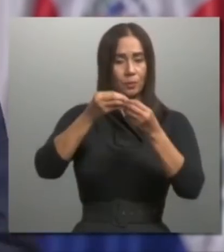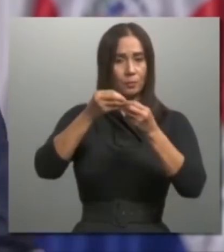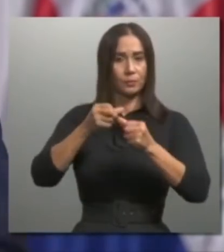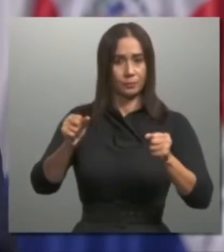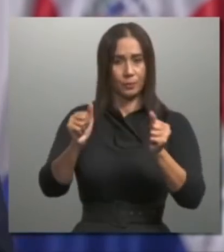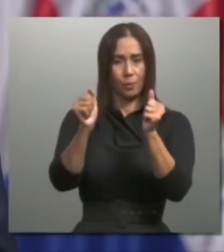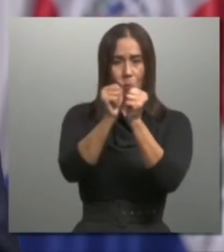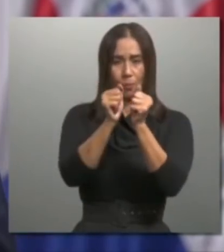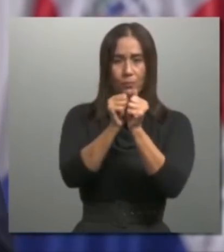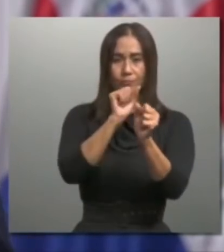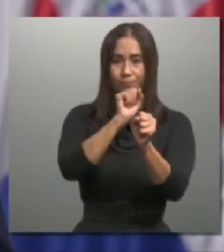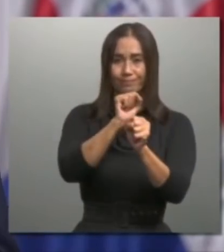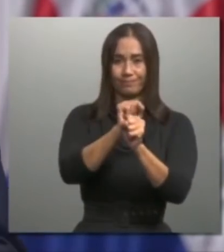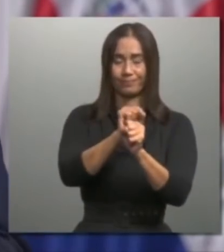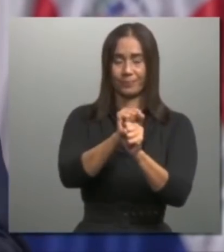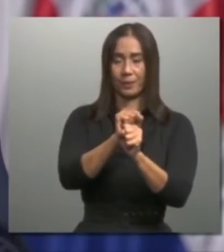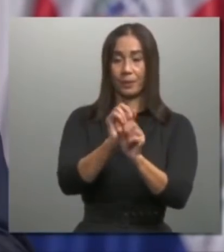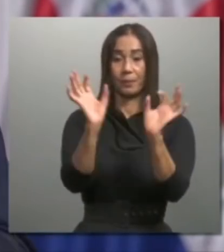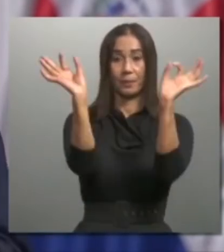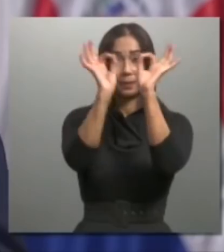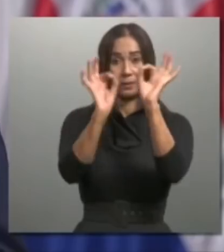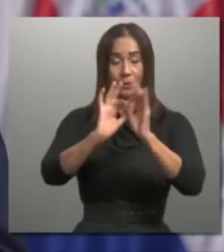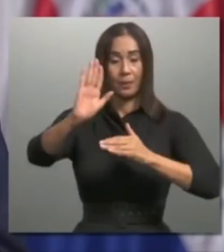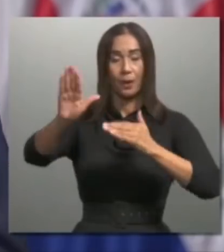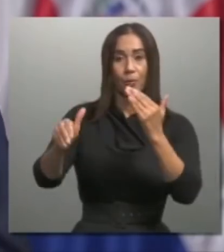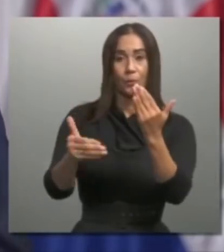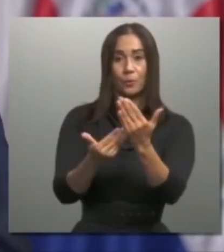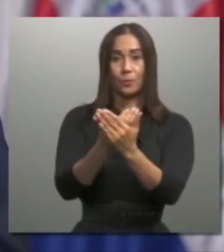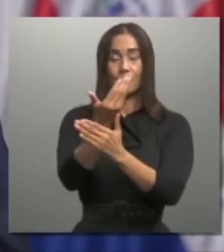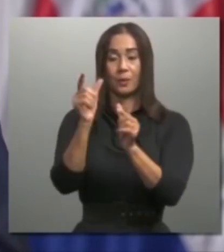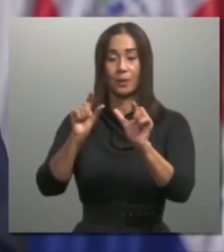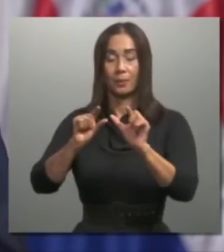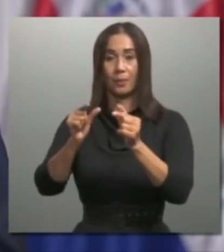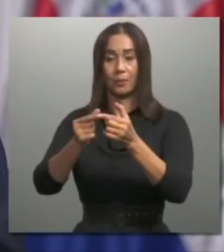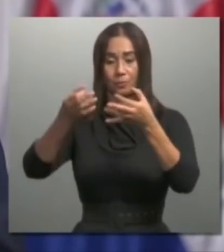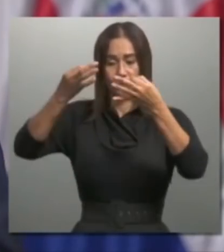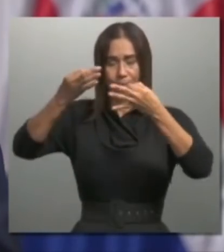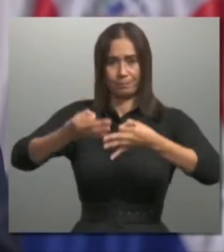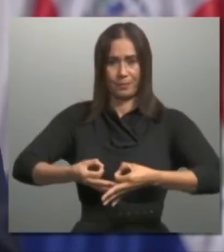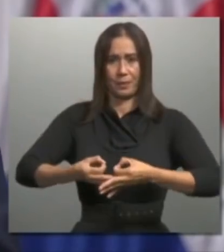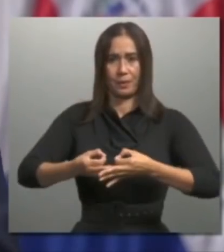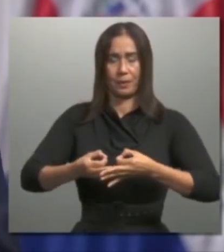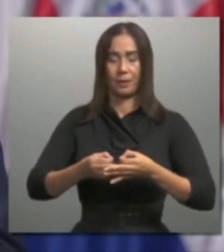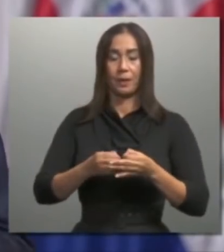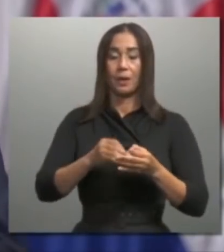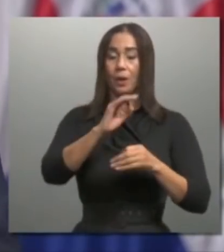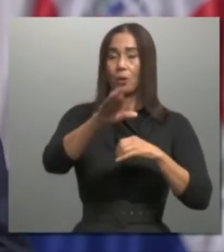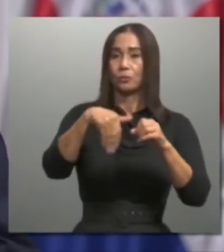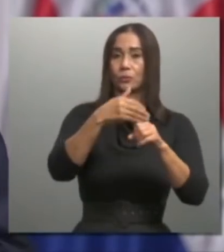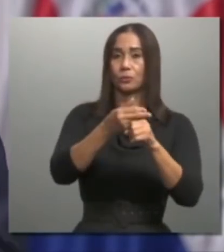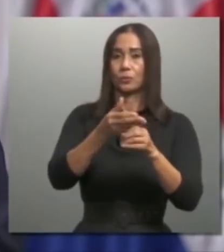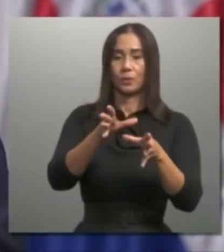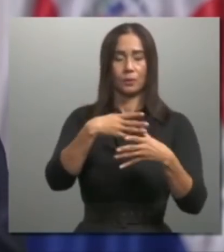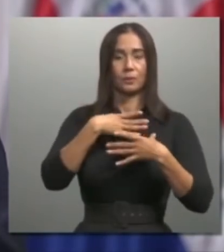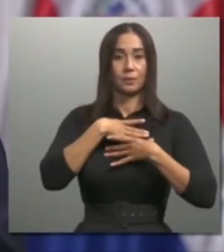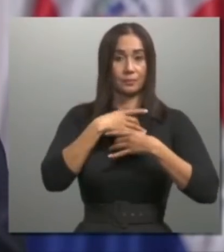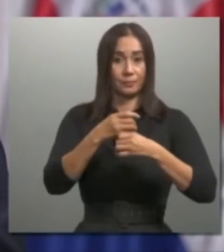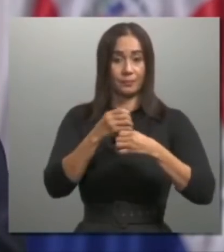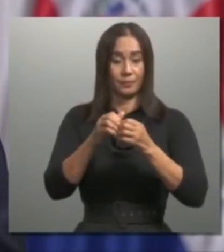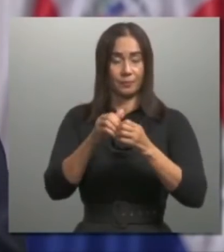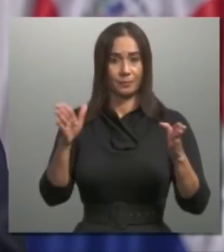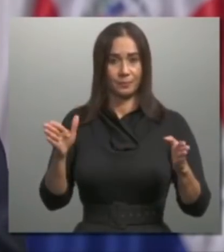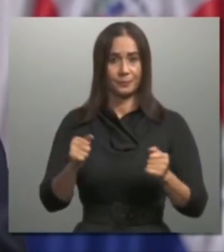hacerlo juntos. Y vamos a crear nuevas capacidades de gestión eficiente de las propiedades e intereses públicos.